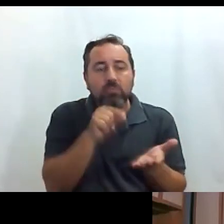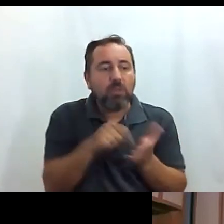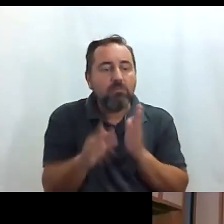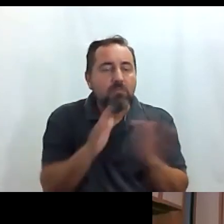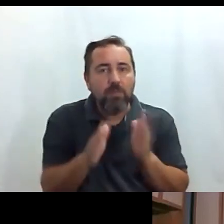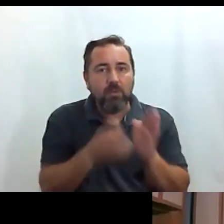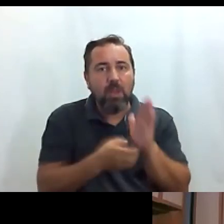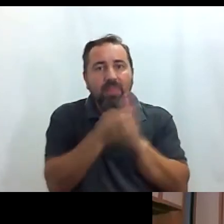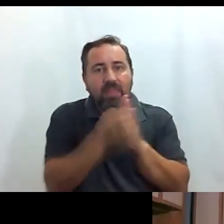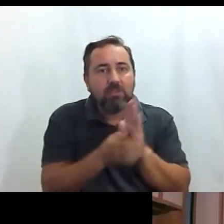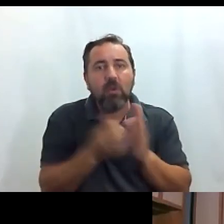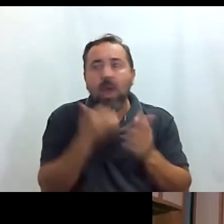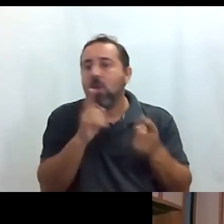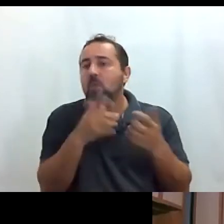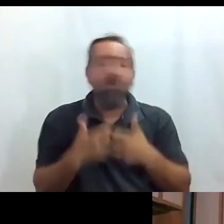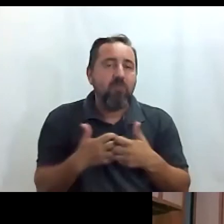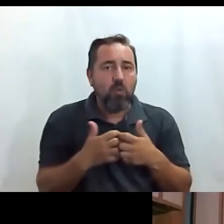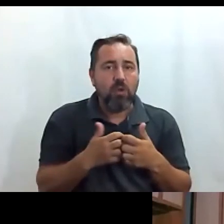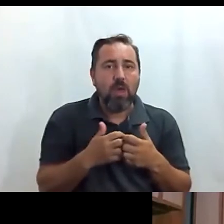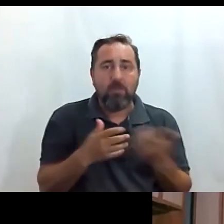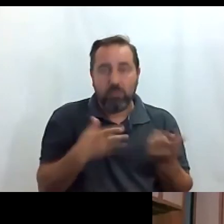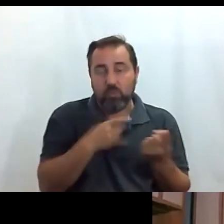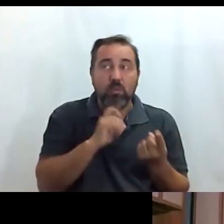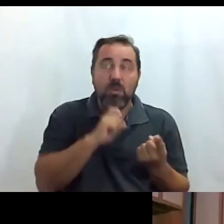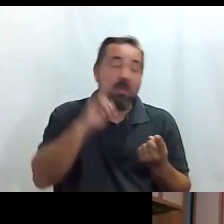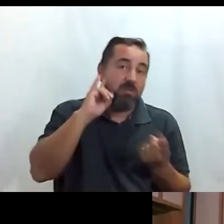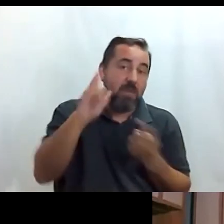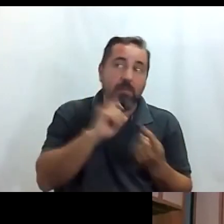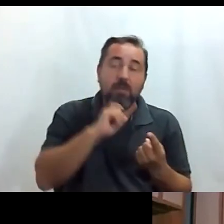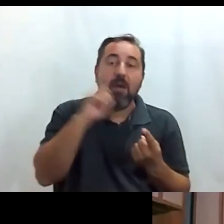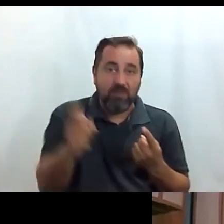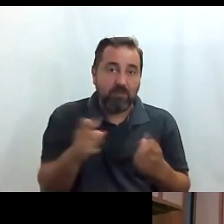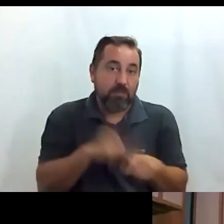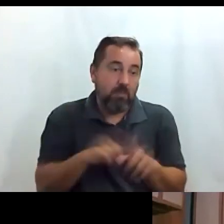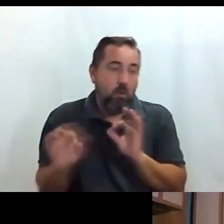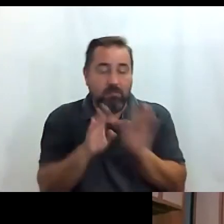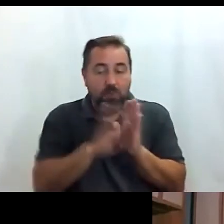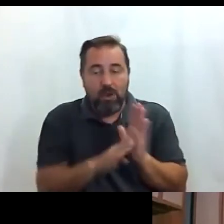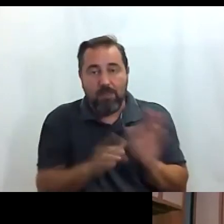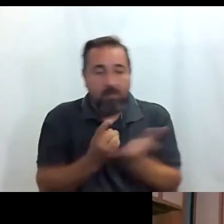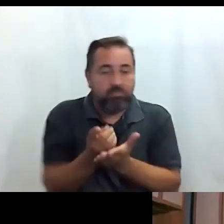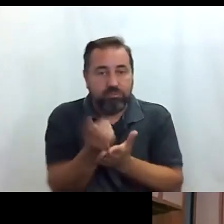algún ascensor de alguna estación que no funciona pues para programarte un poco el itinerario ¿no?